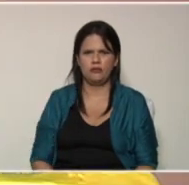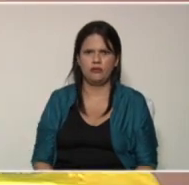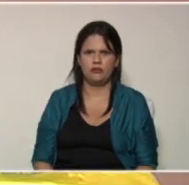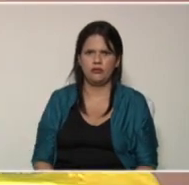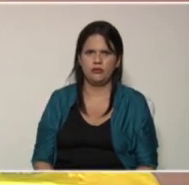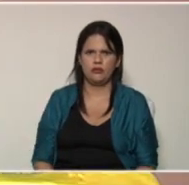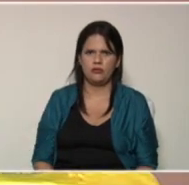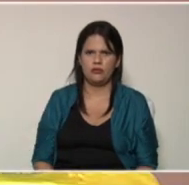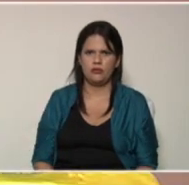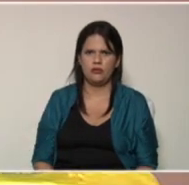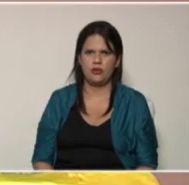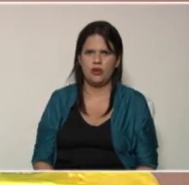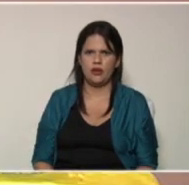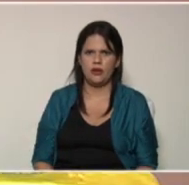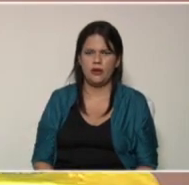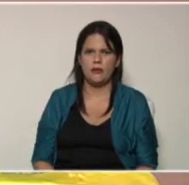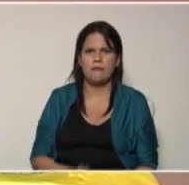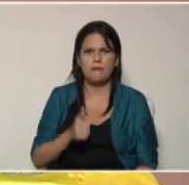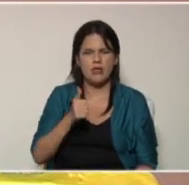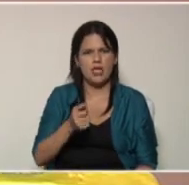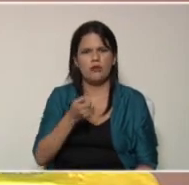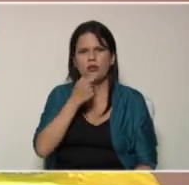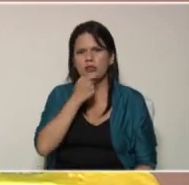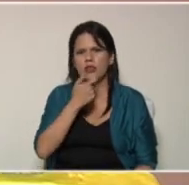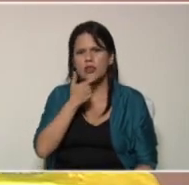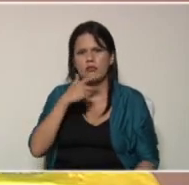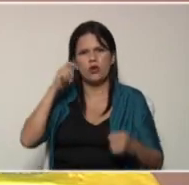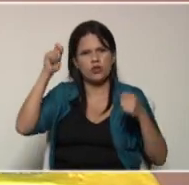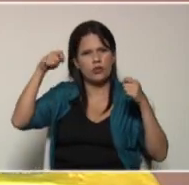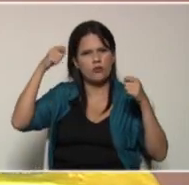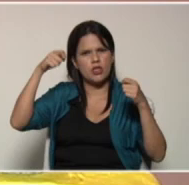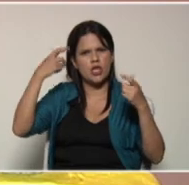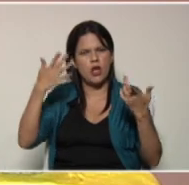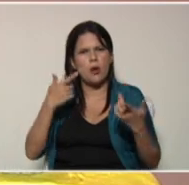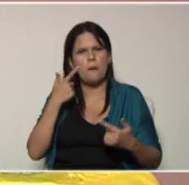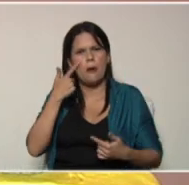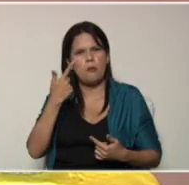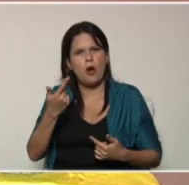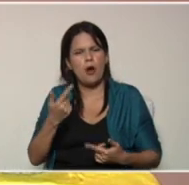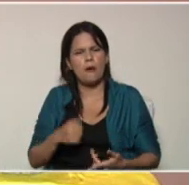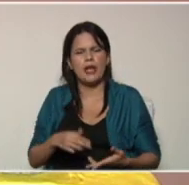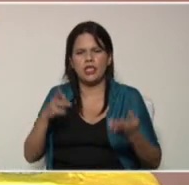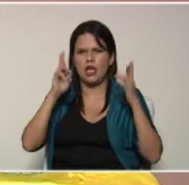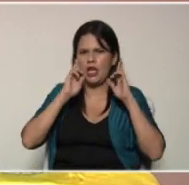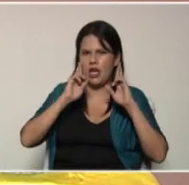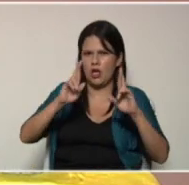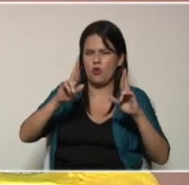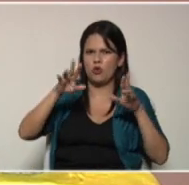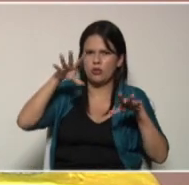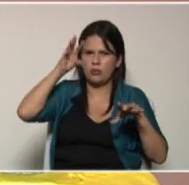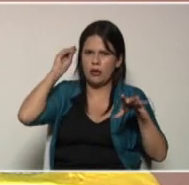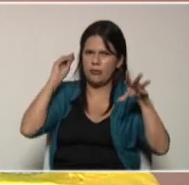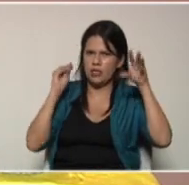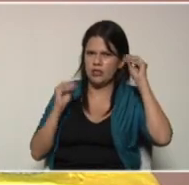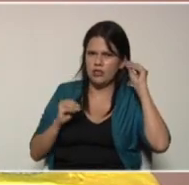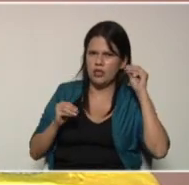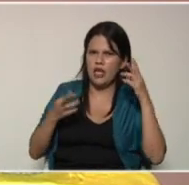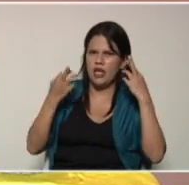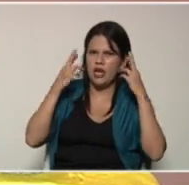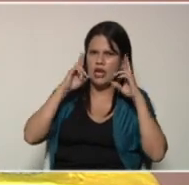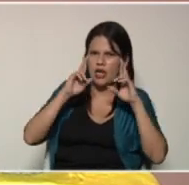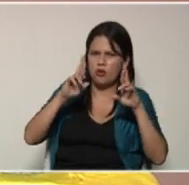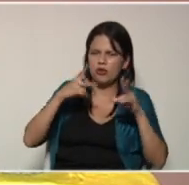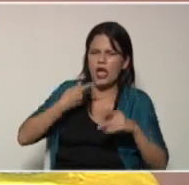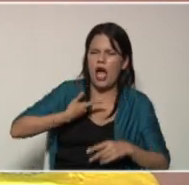viendo ese hermoso video vamos a realizar este recurso denominado abo